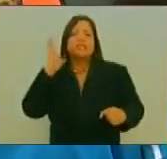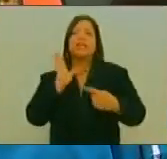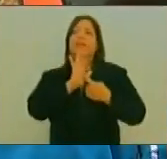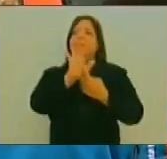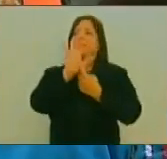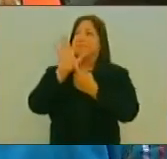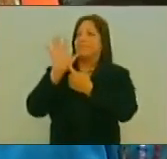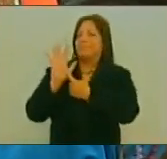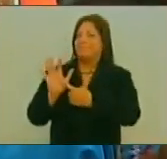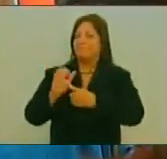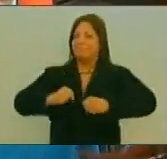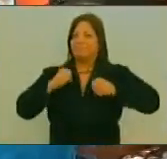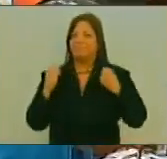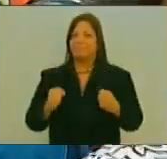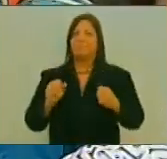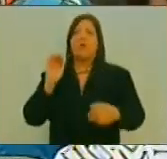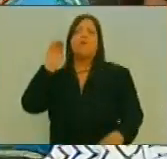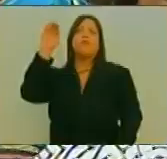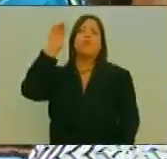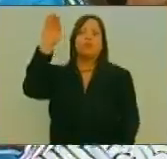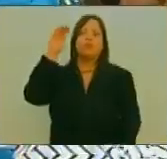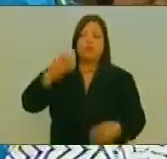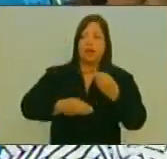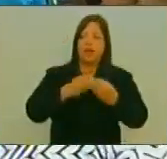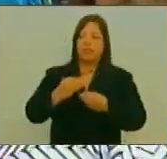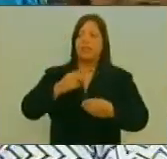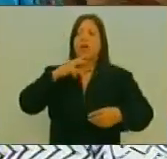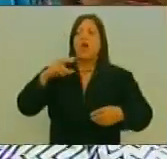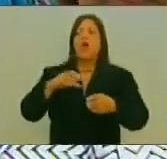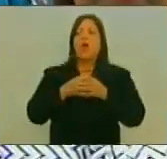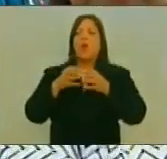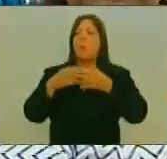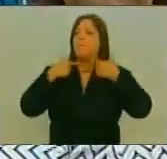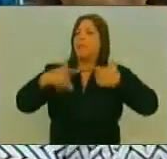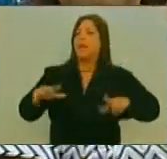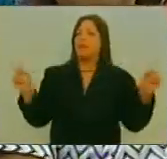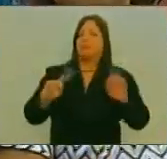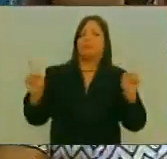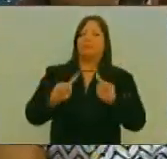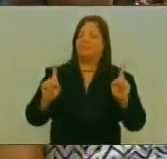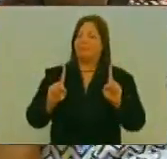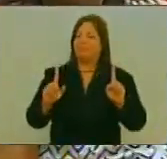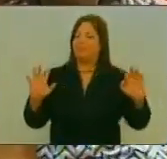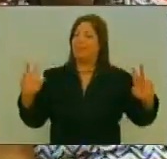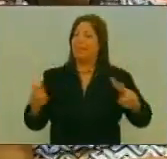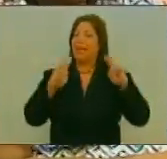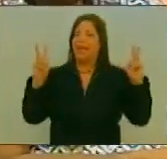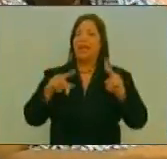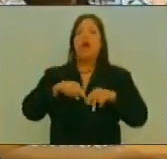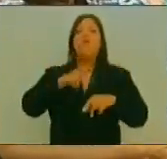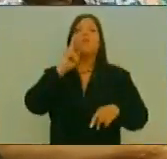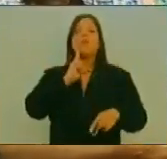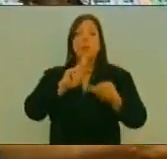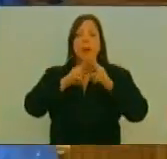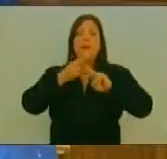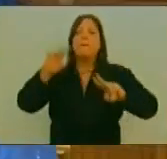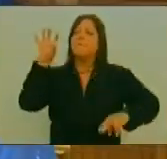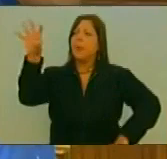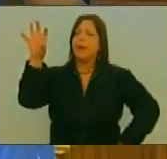va a permitir Garantizar A futuro Que este esfuerzo No se pierda Y como bien dijo Alguna vez Bolívar Que la patria No